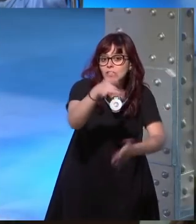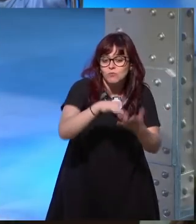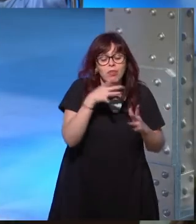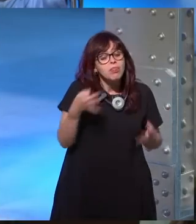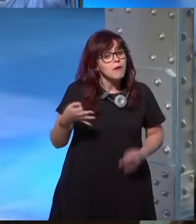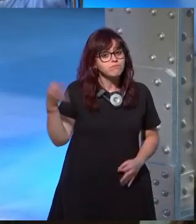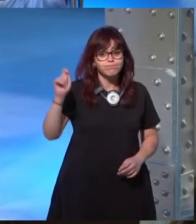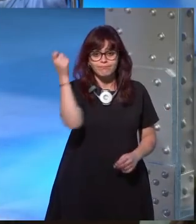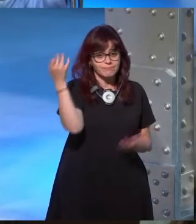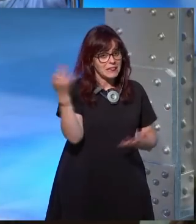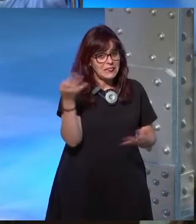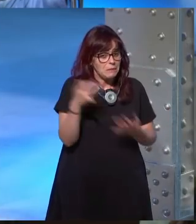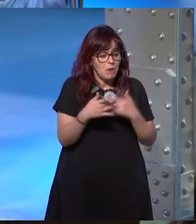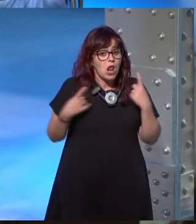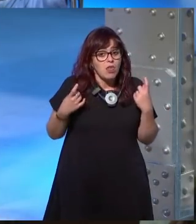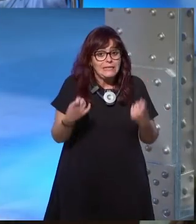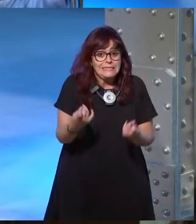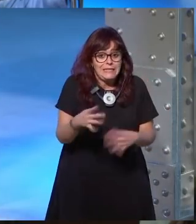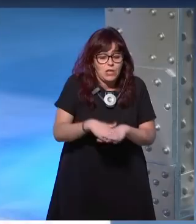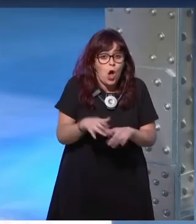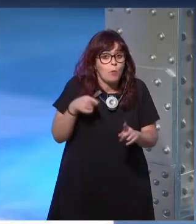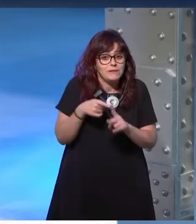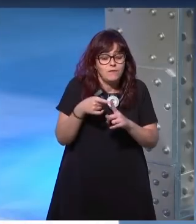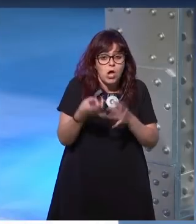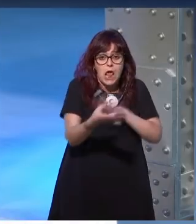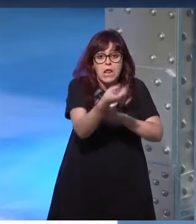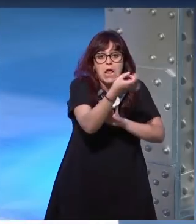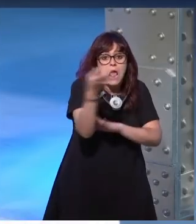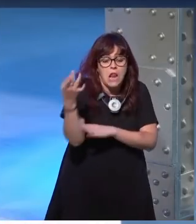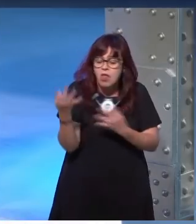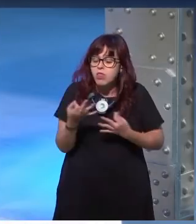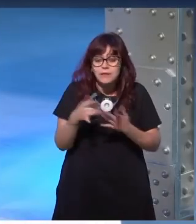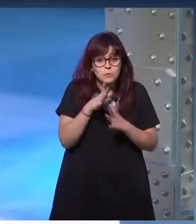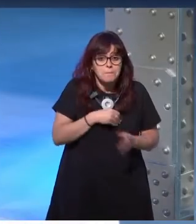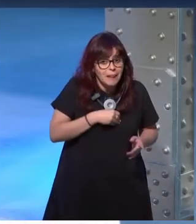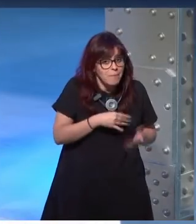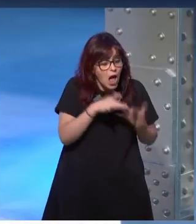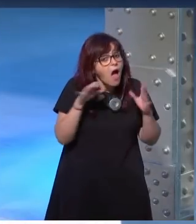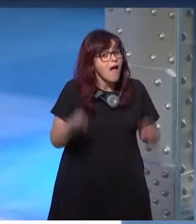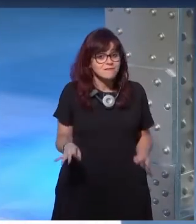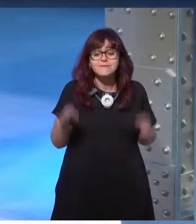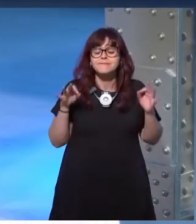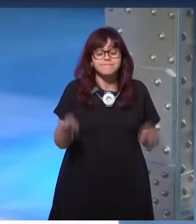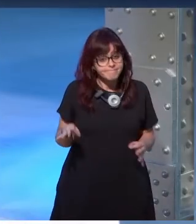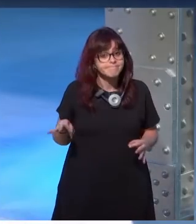tienes que hacer lo necesario para poder seguir creando es triste pero es lo que hay